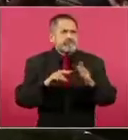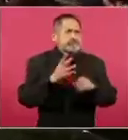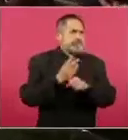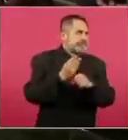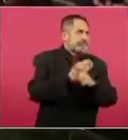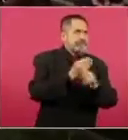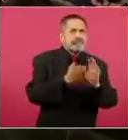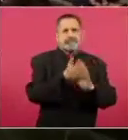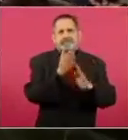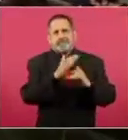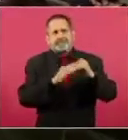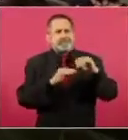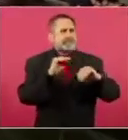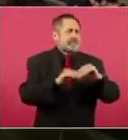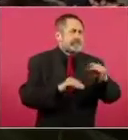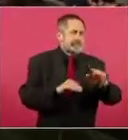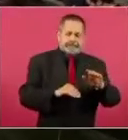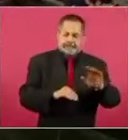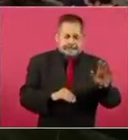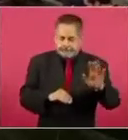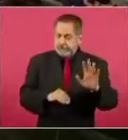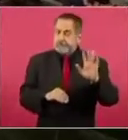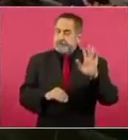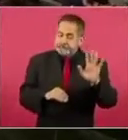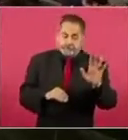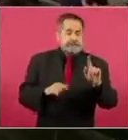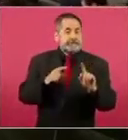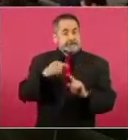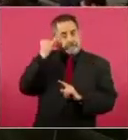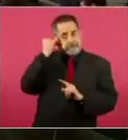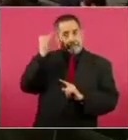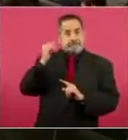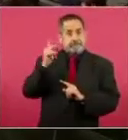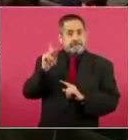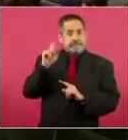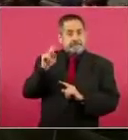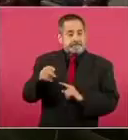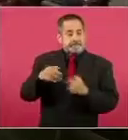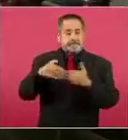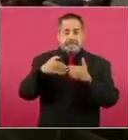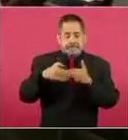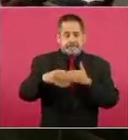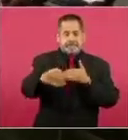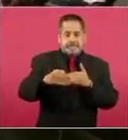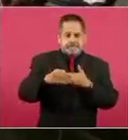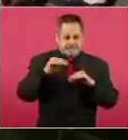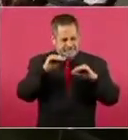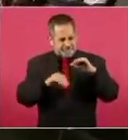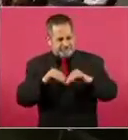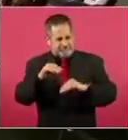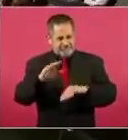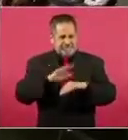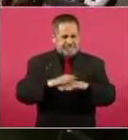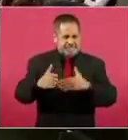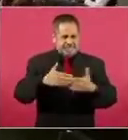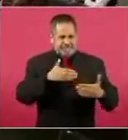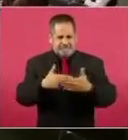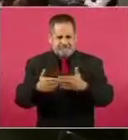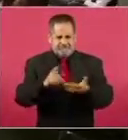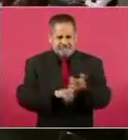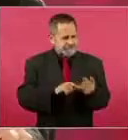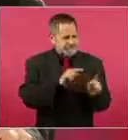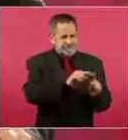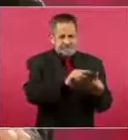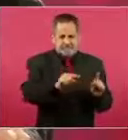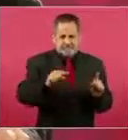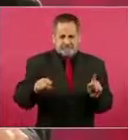Queremos con este plan de modernización de las plantas,